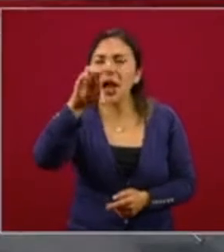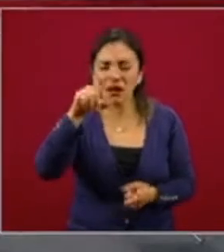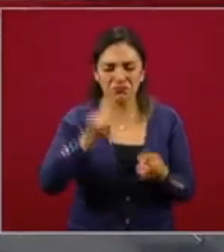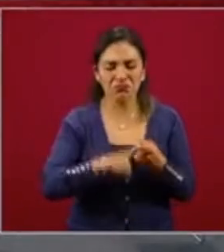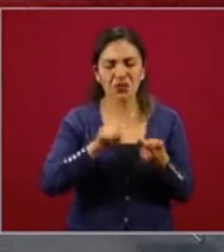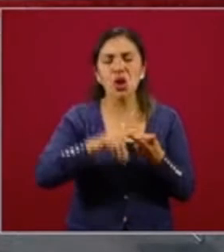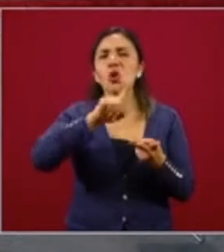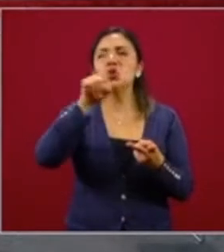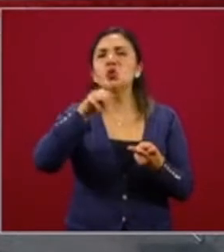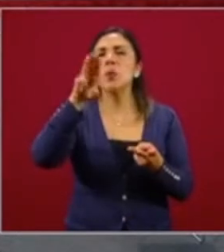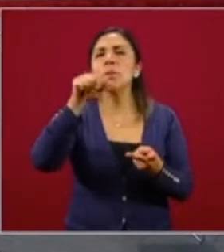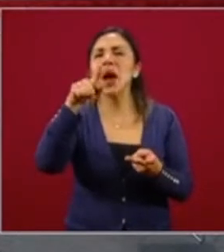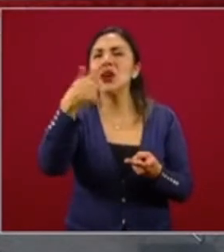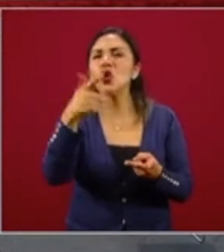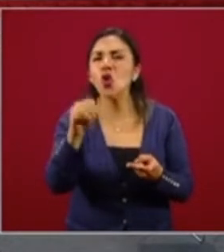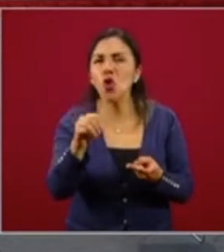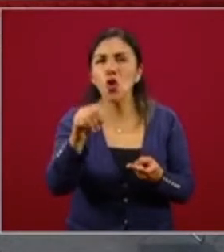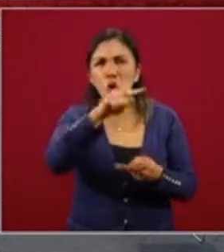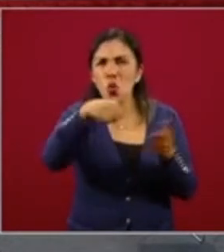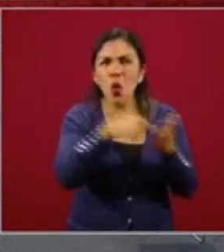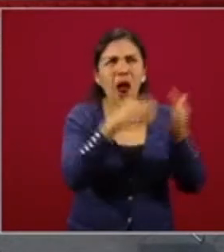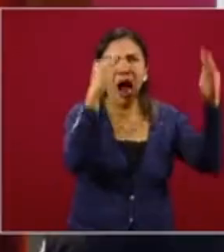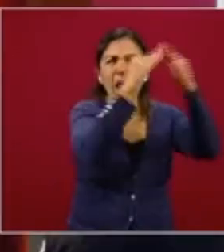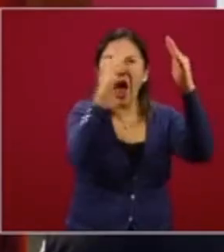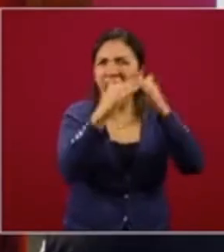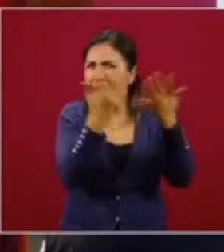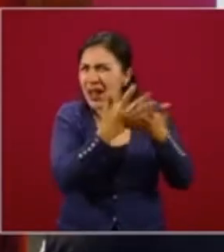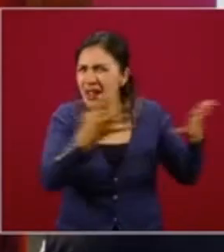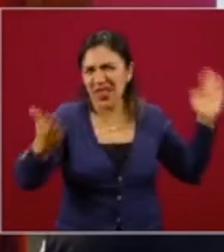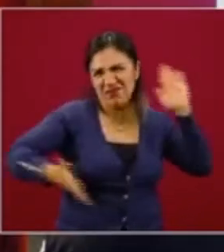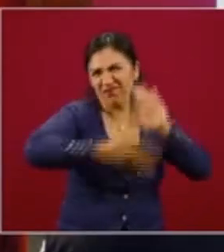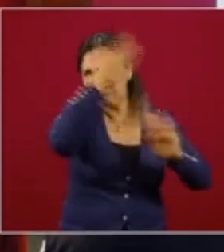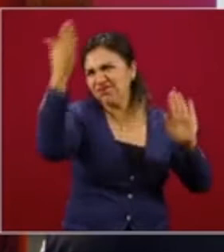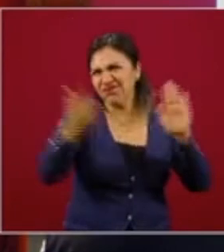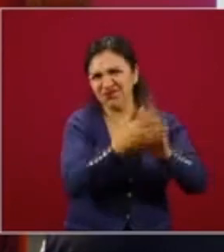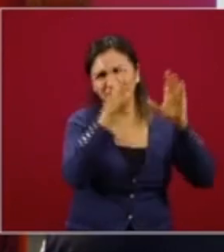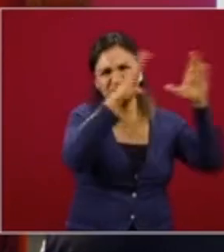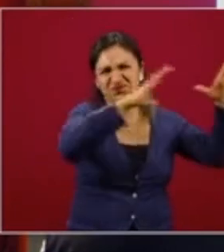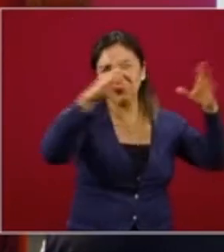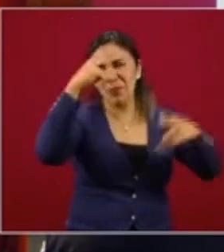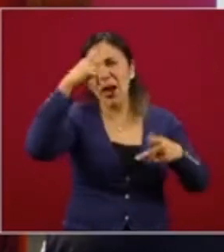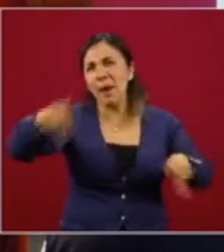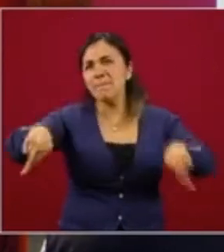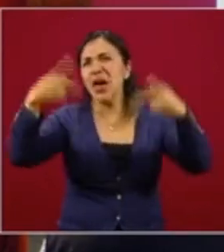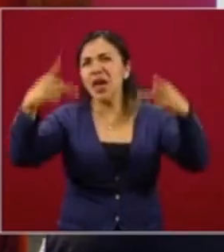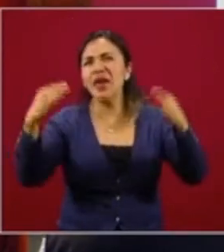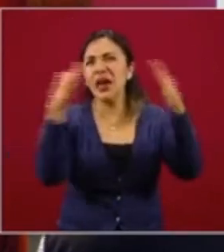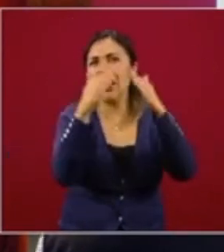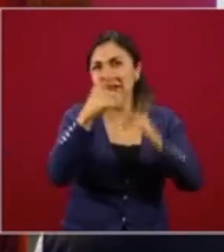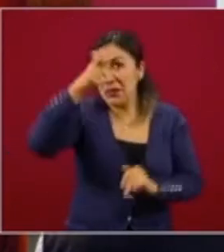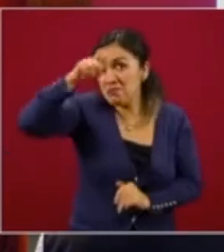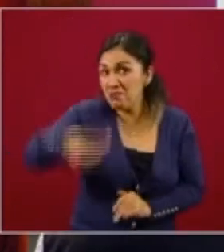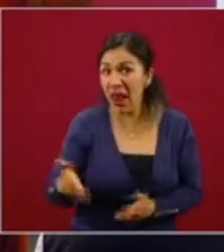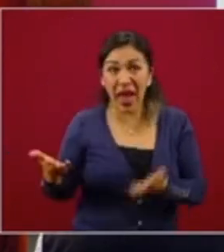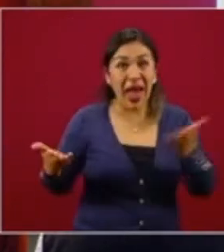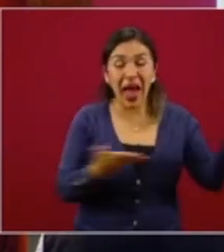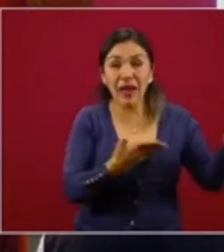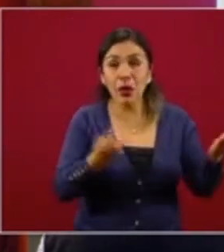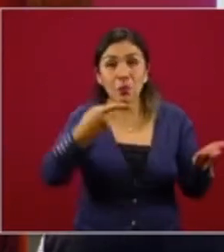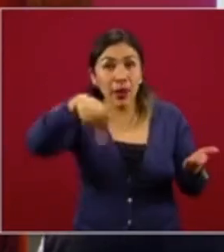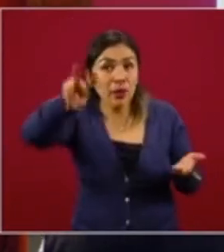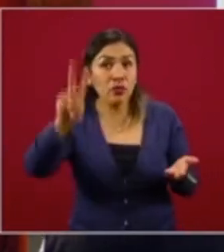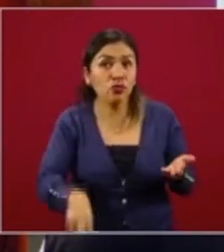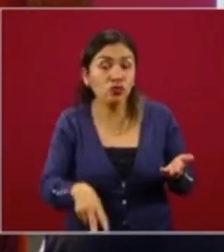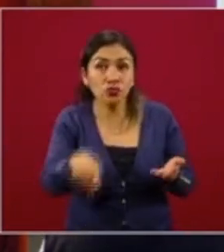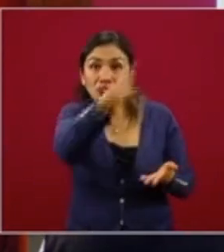Zumpango, en esas zonas habitacionales grandes que se construyeron para vender casas baratas, pero que en realidad,